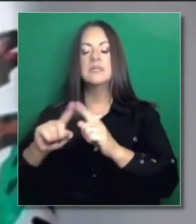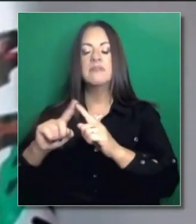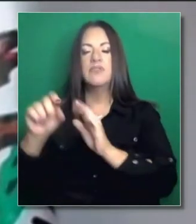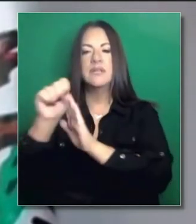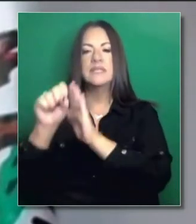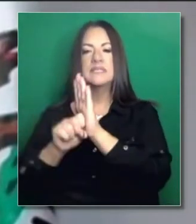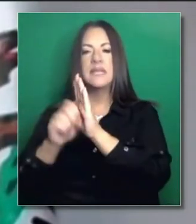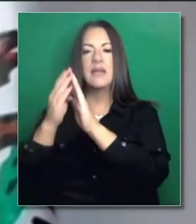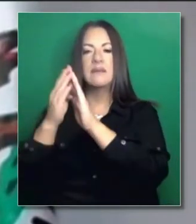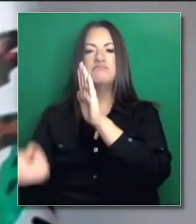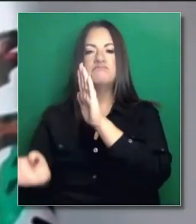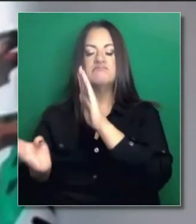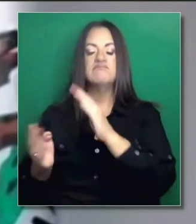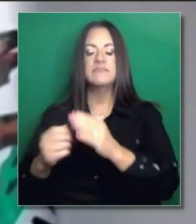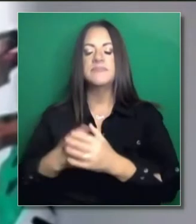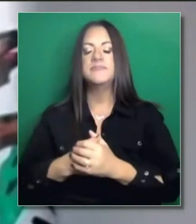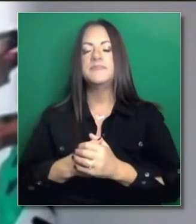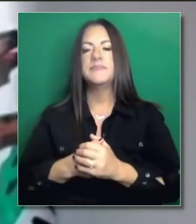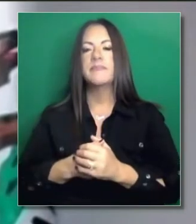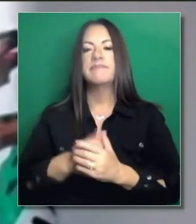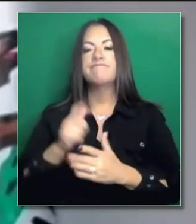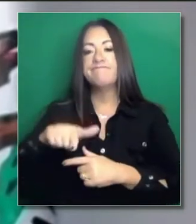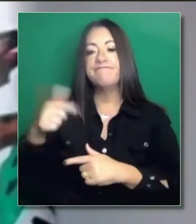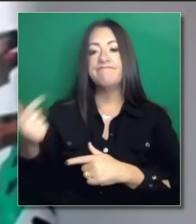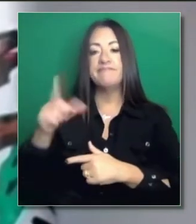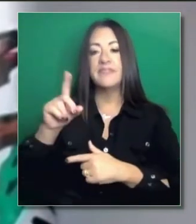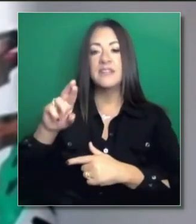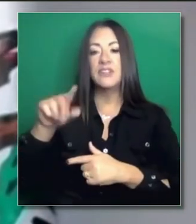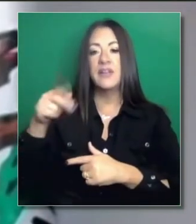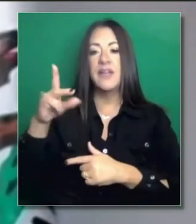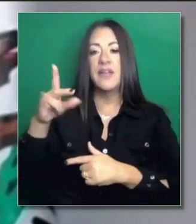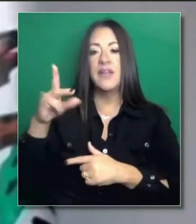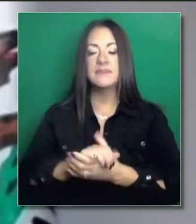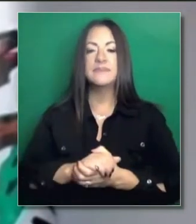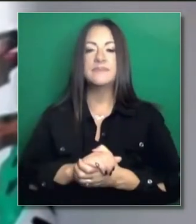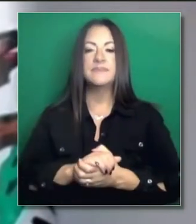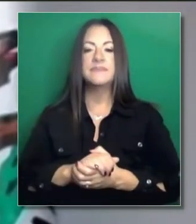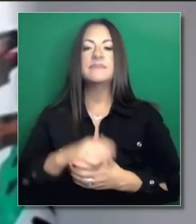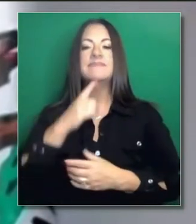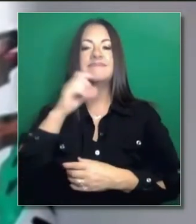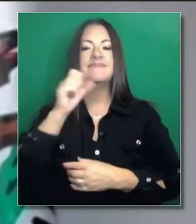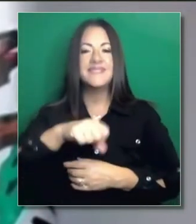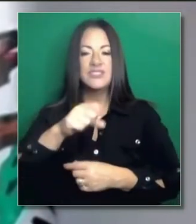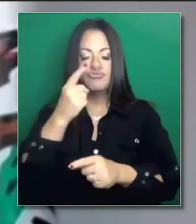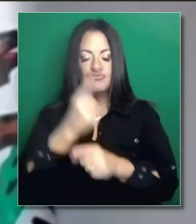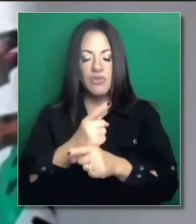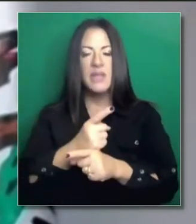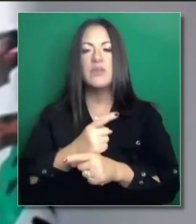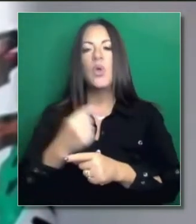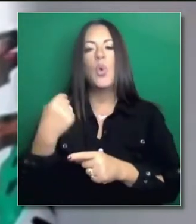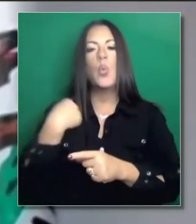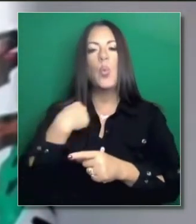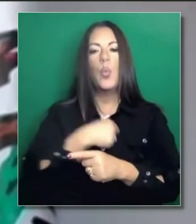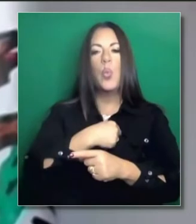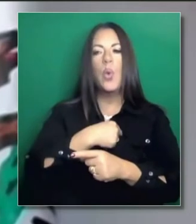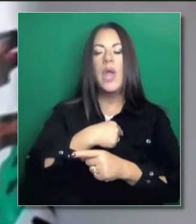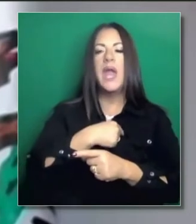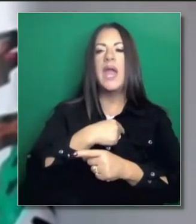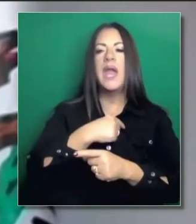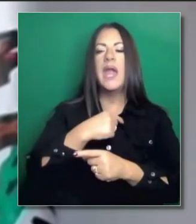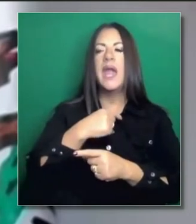gobernador, desde el principio es un paso y traspaso. O sea, que son varios pasos. Entonces, ¿cuál es la